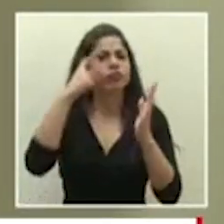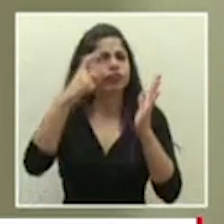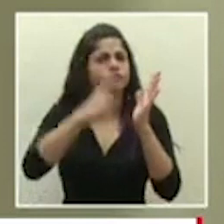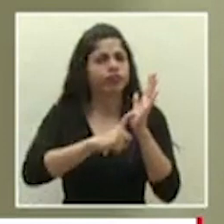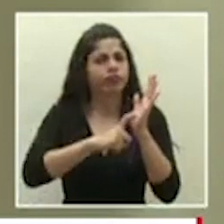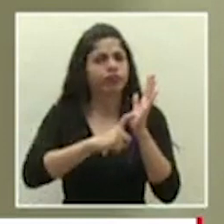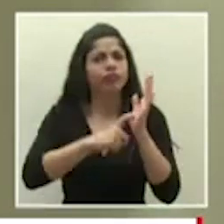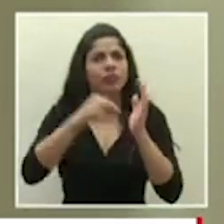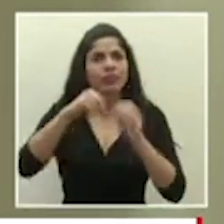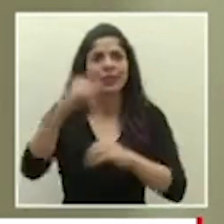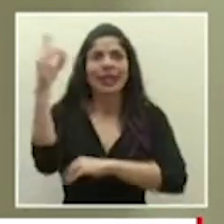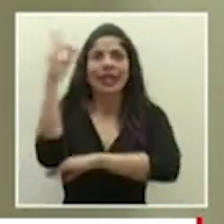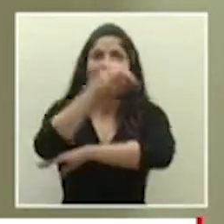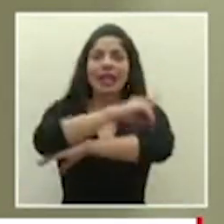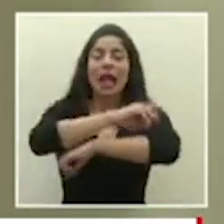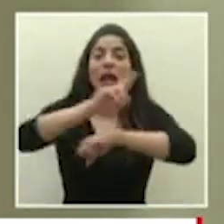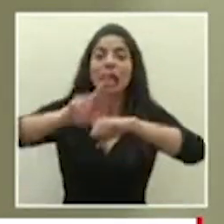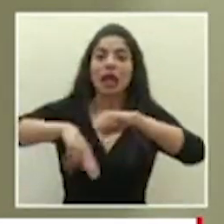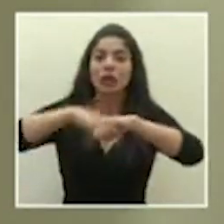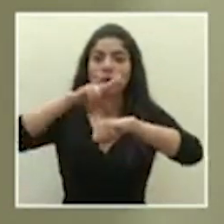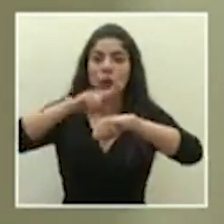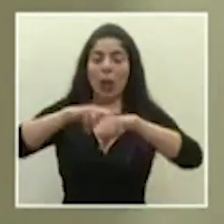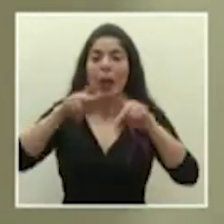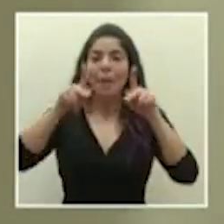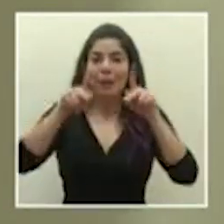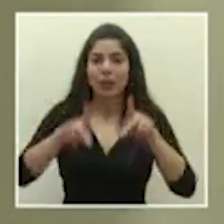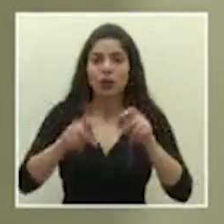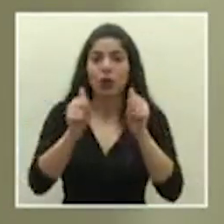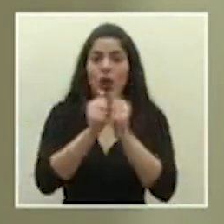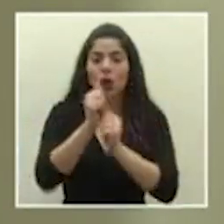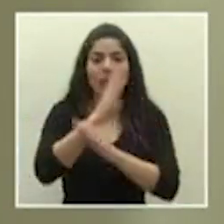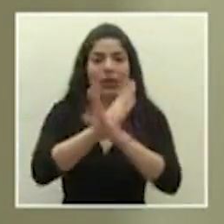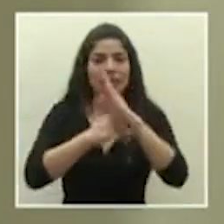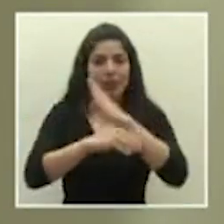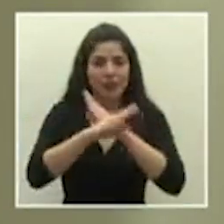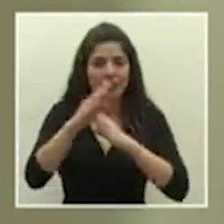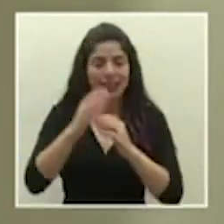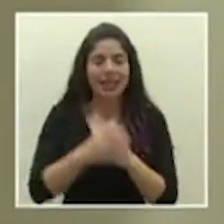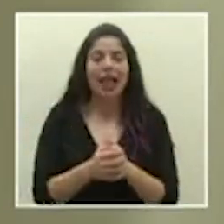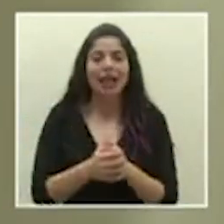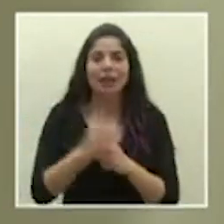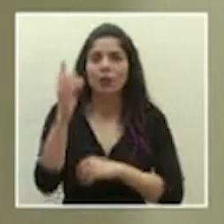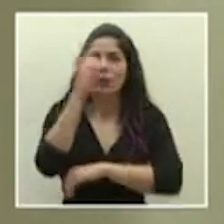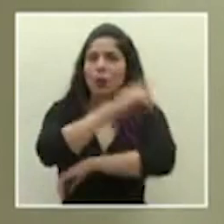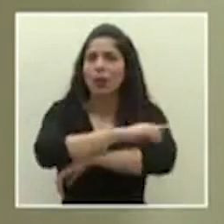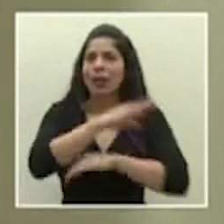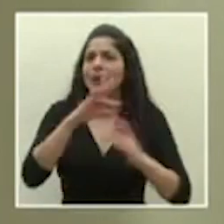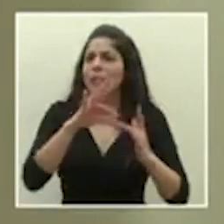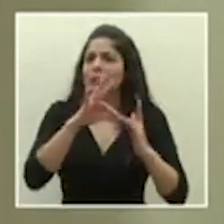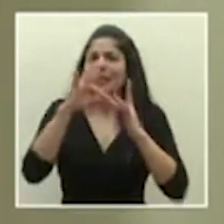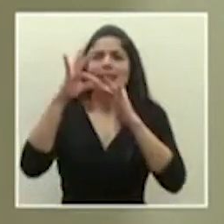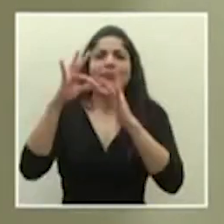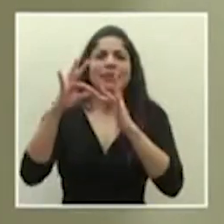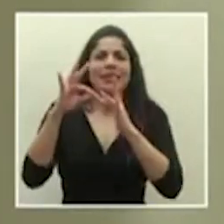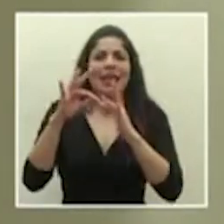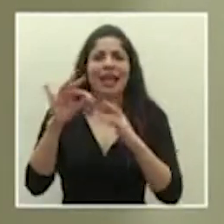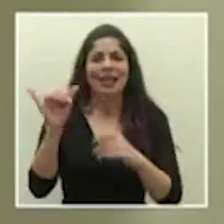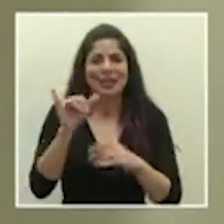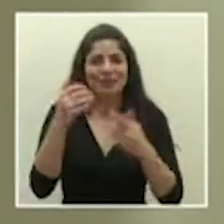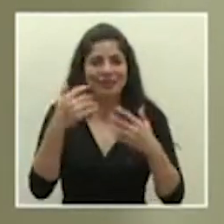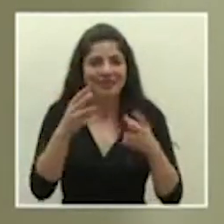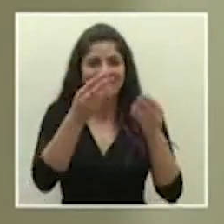de este día nacional de la persona con discapacidad un día muy especial como ya nos